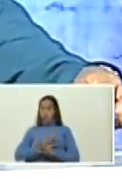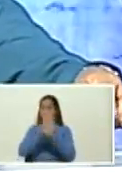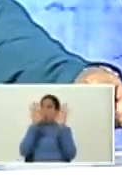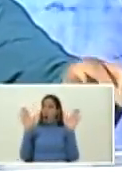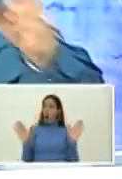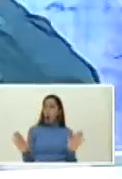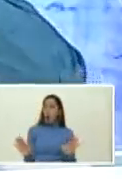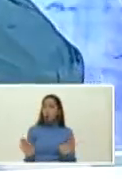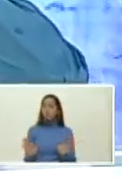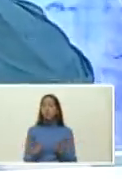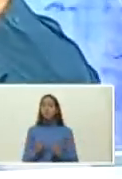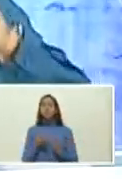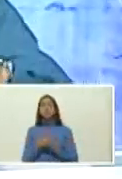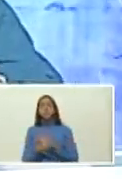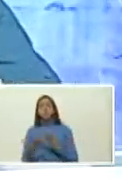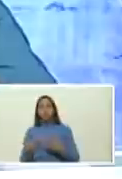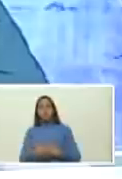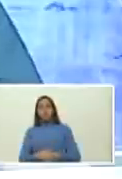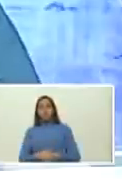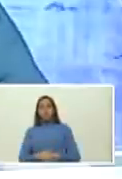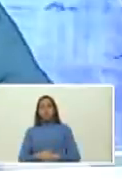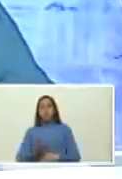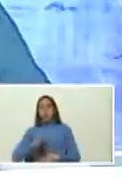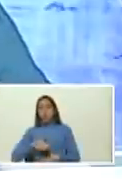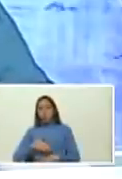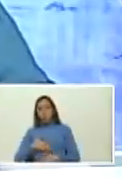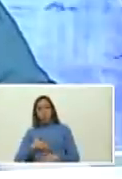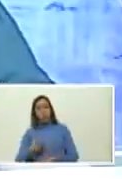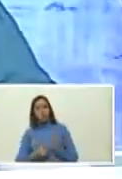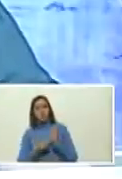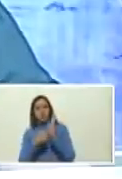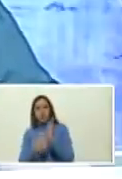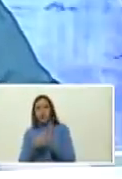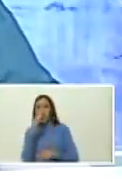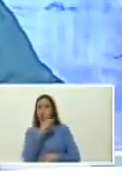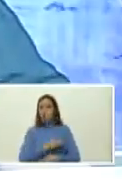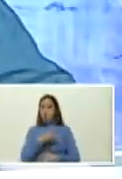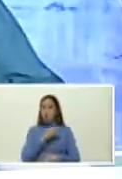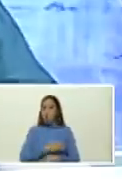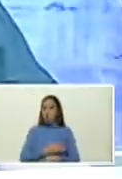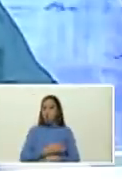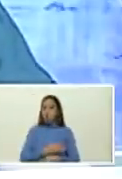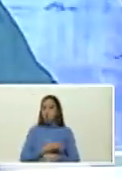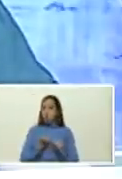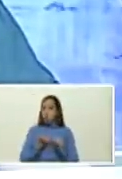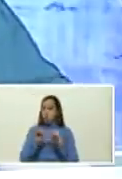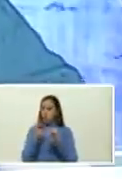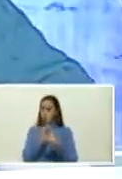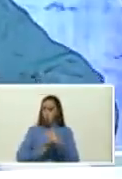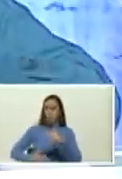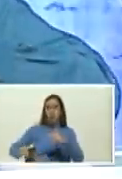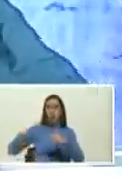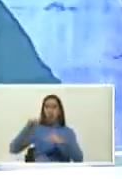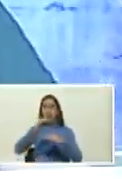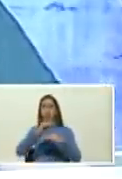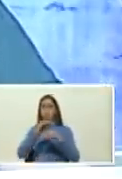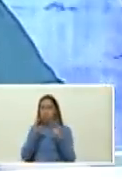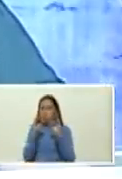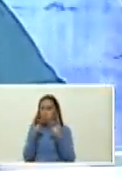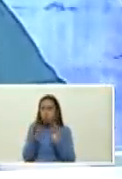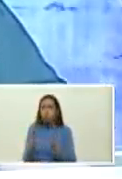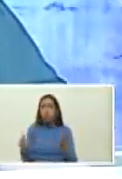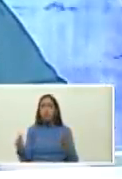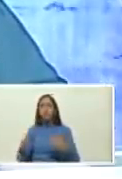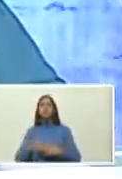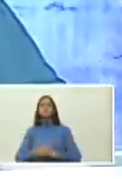son los elementos que pueden determinar una sociedad más avanzada más justa